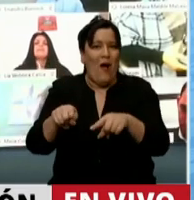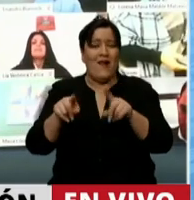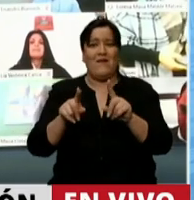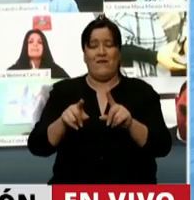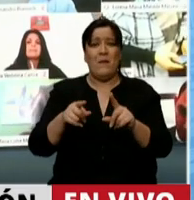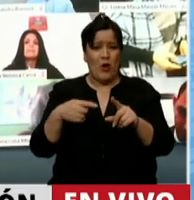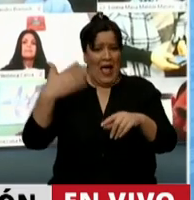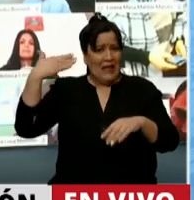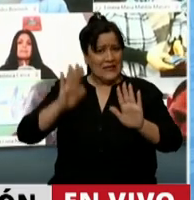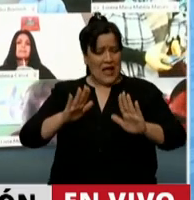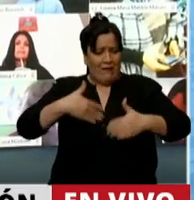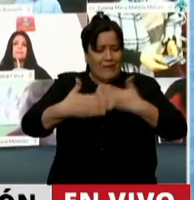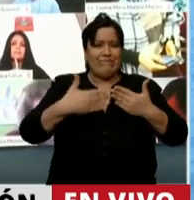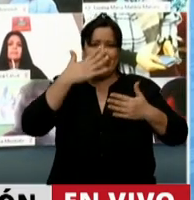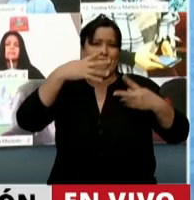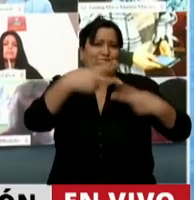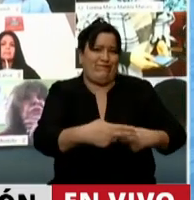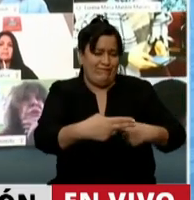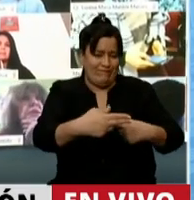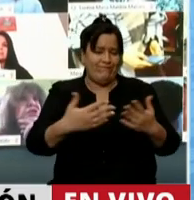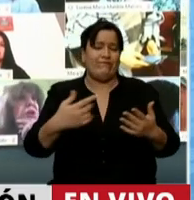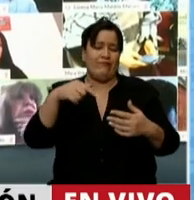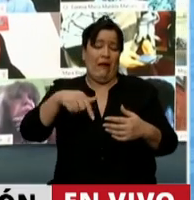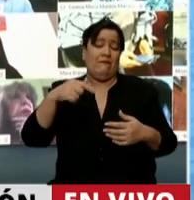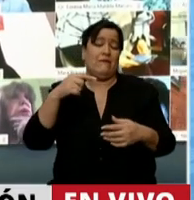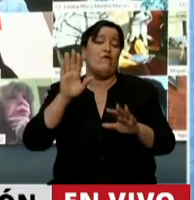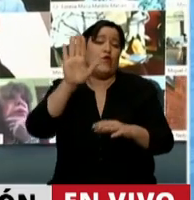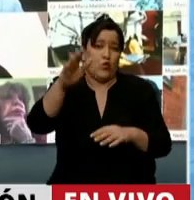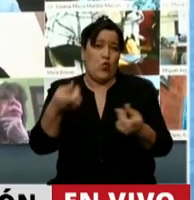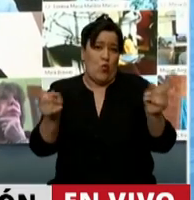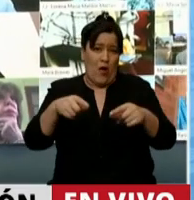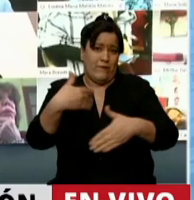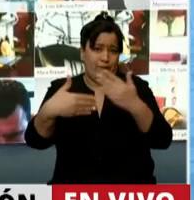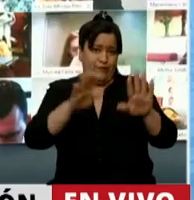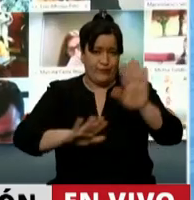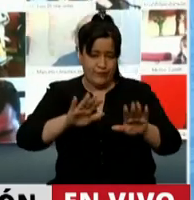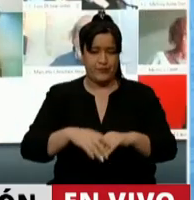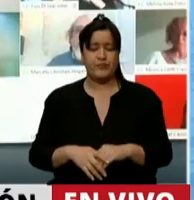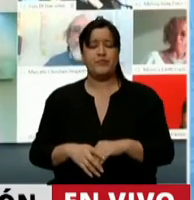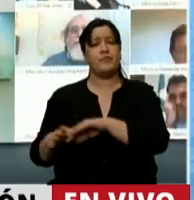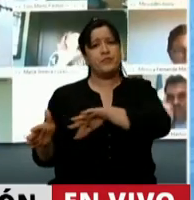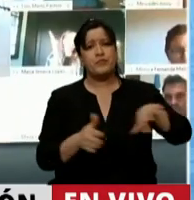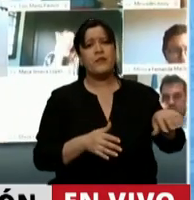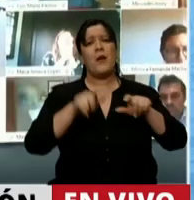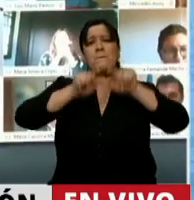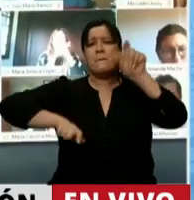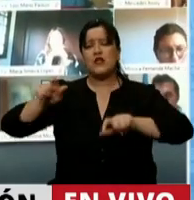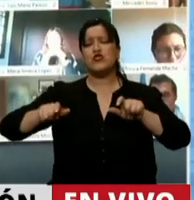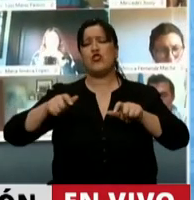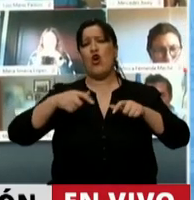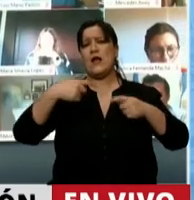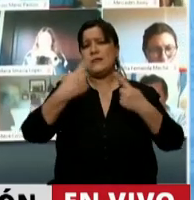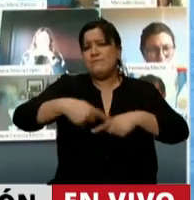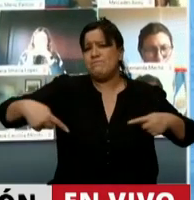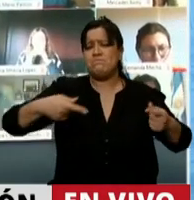estaban encaminadas. Con respecto a los usuarios y consumidores y al presupuesto que